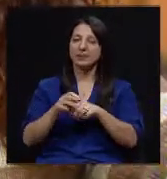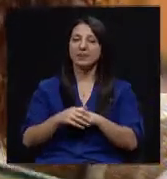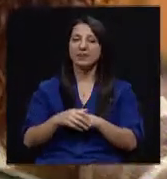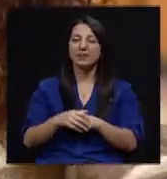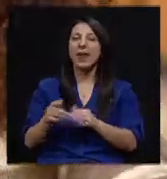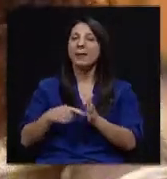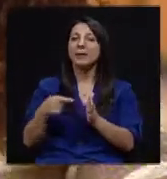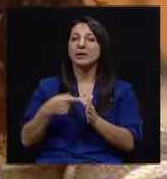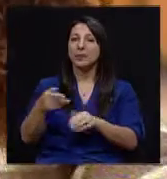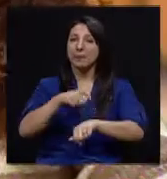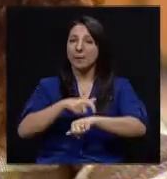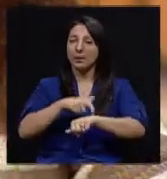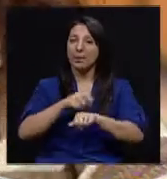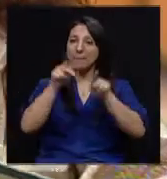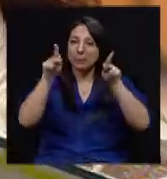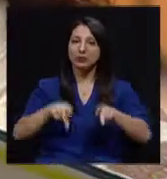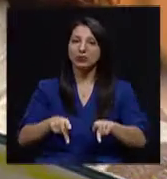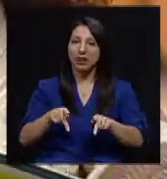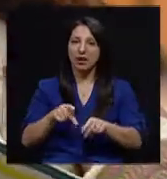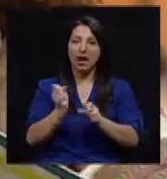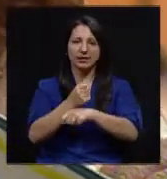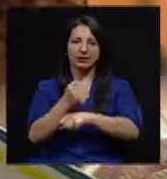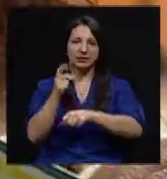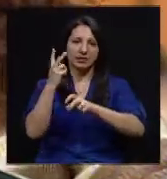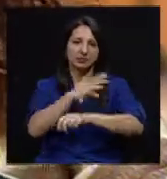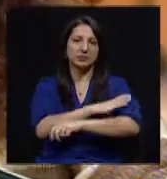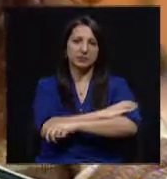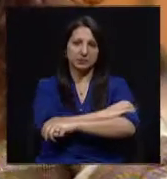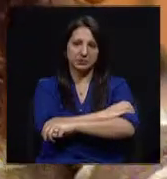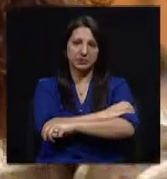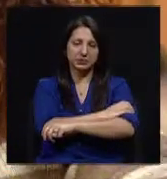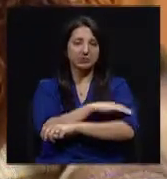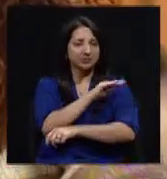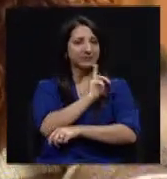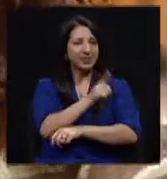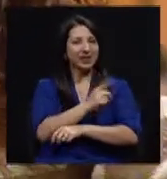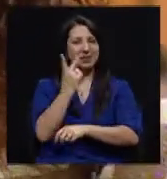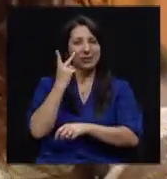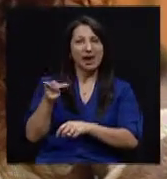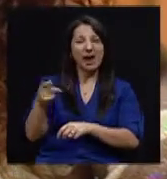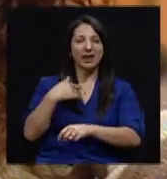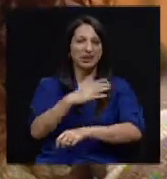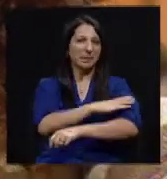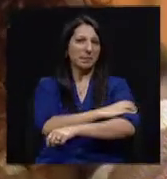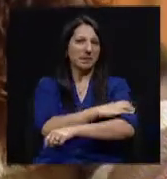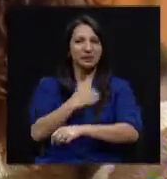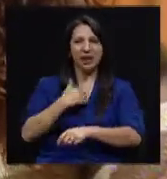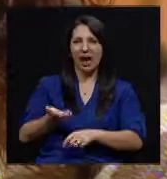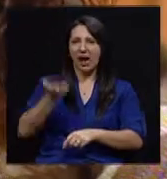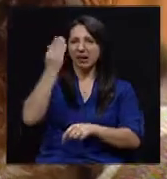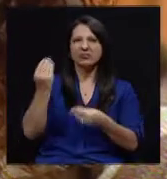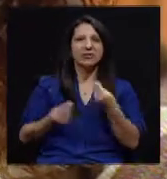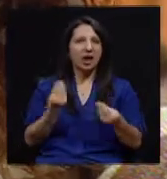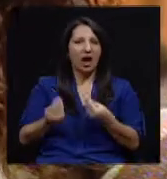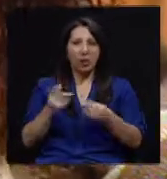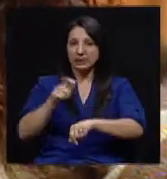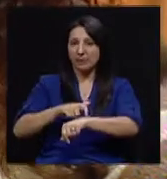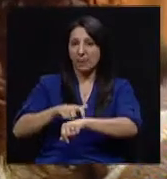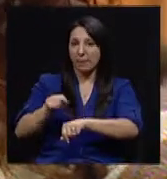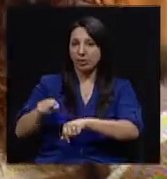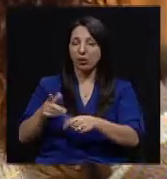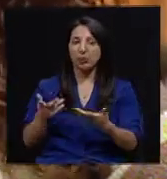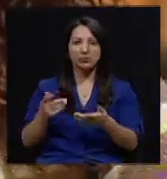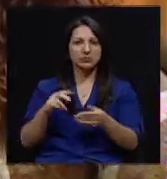en el momento de que la gente se toma la presión arterial, ¿verdad, Pablo? Uno ve que dice, mira, tengo la presión alta, ¿qué hago? ¿Qué hago en ese momento?